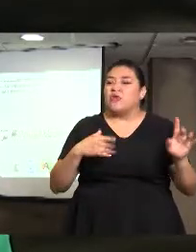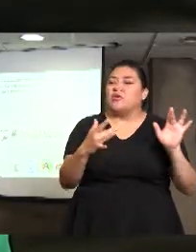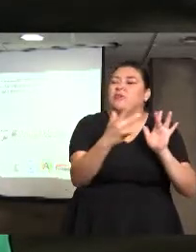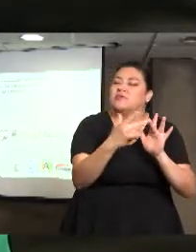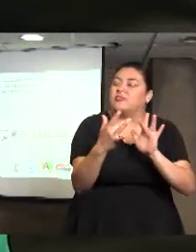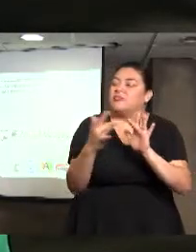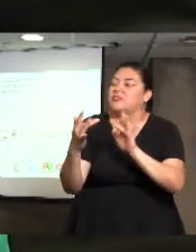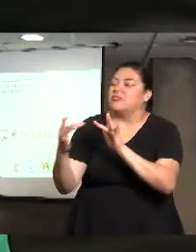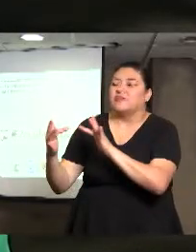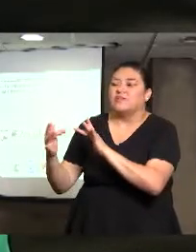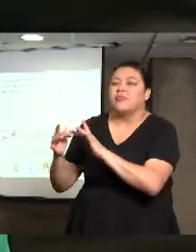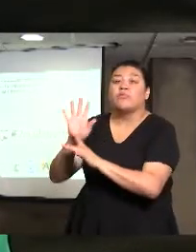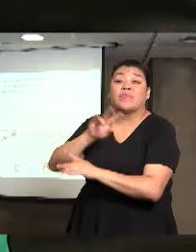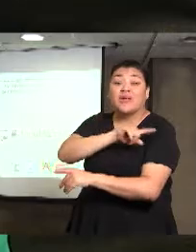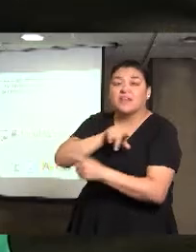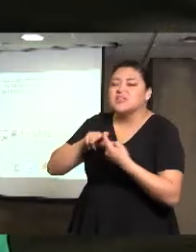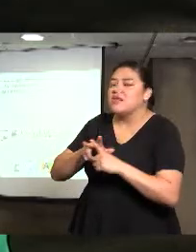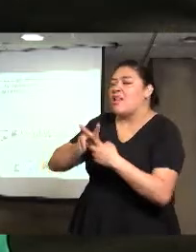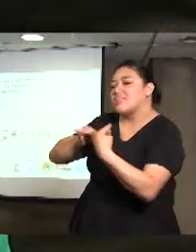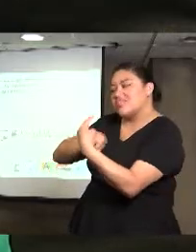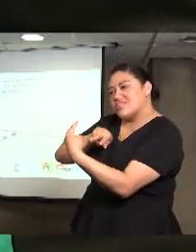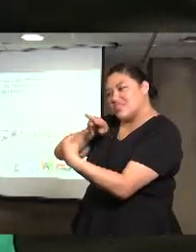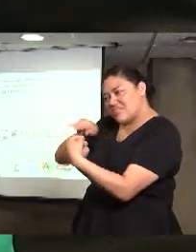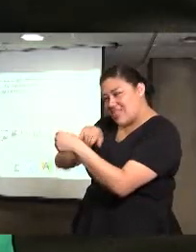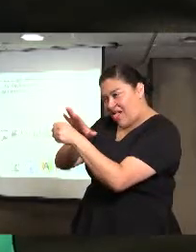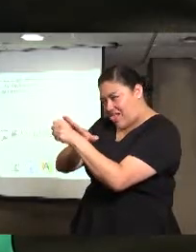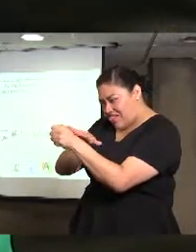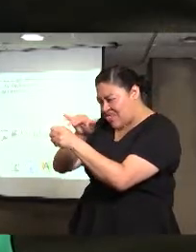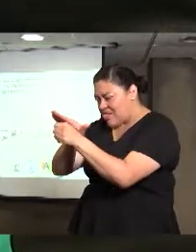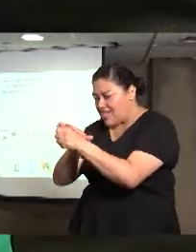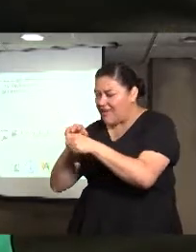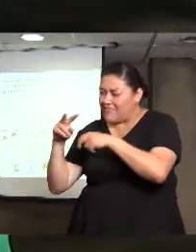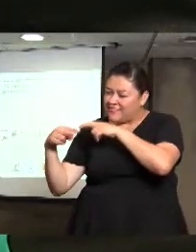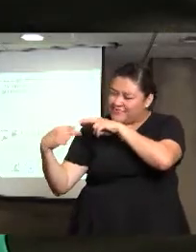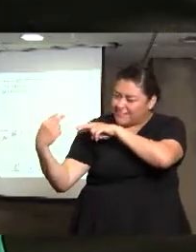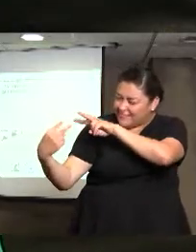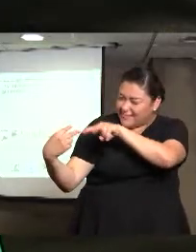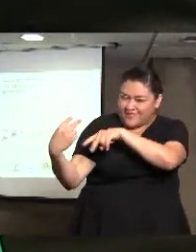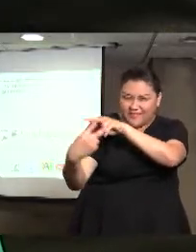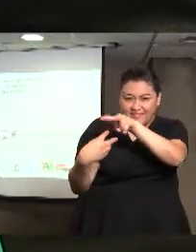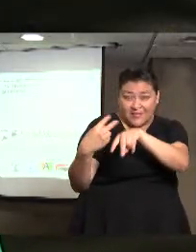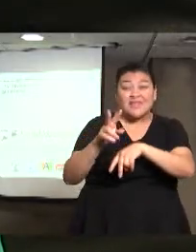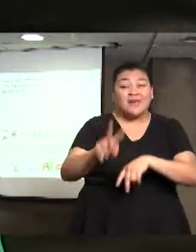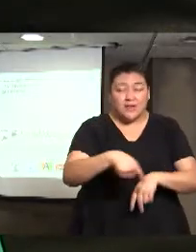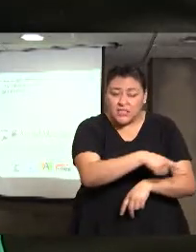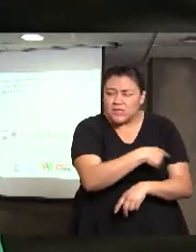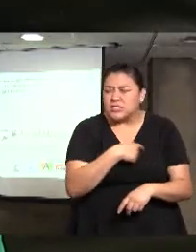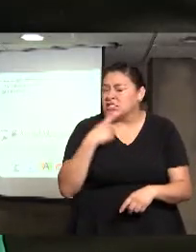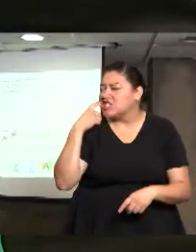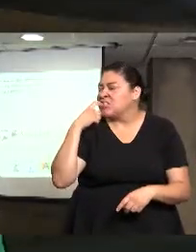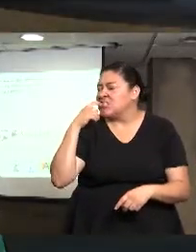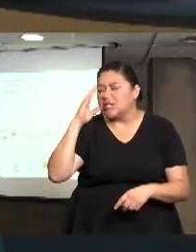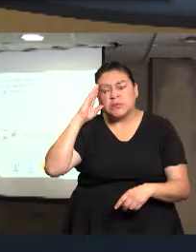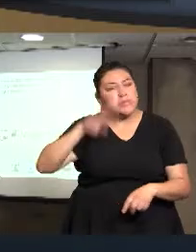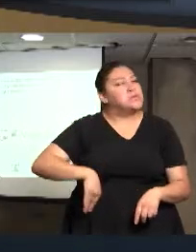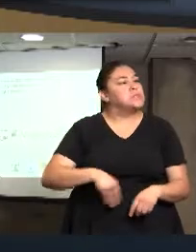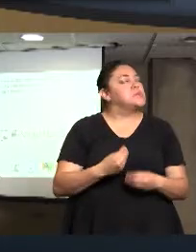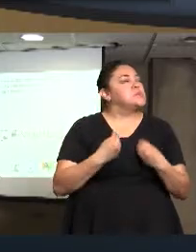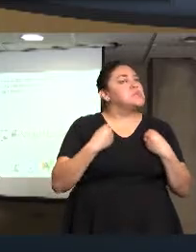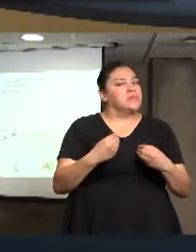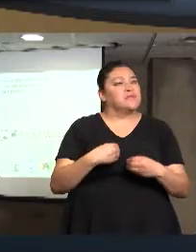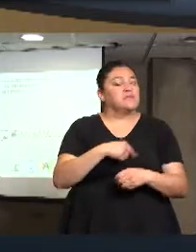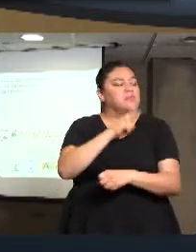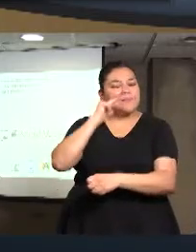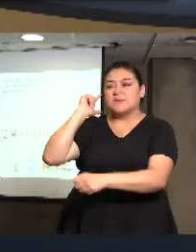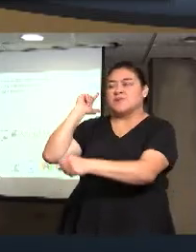y los enganchadores saben muy bien lo que hacen, saben muy bien su negocio, saben identificar